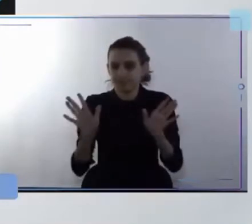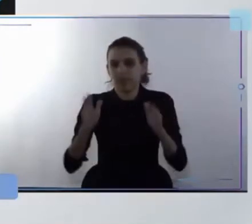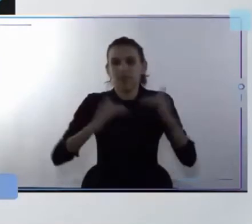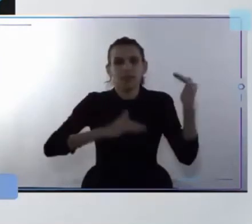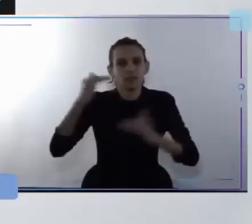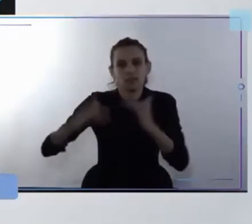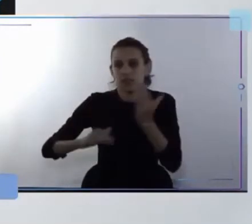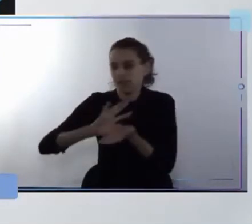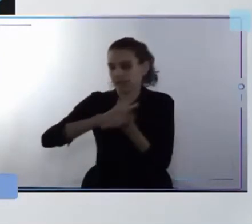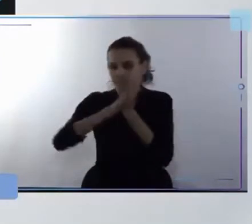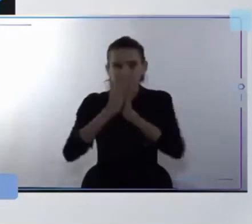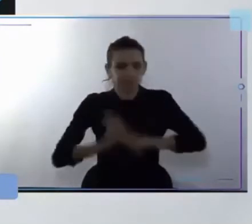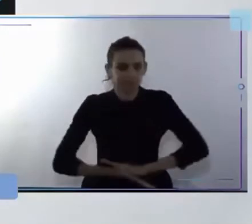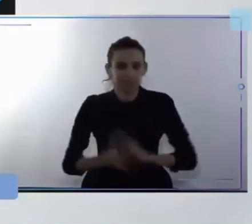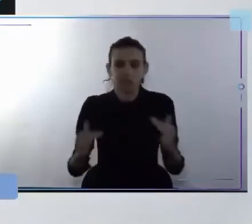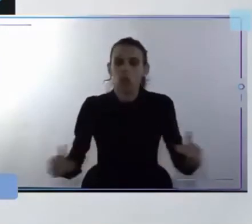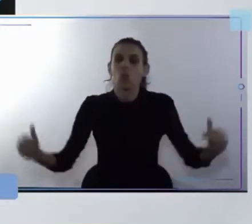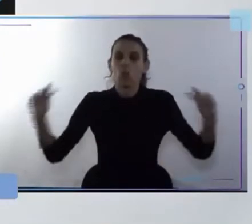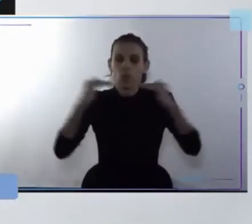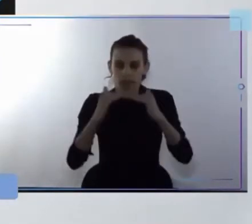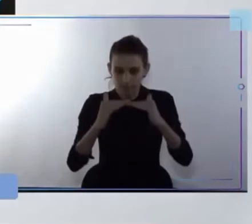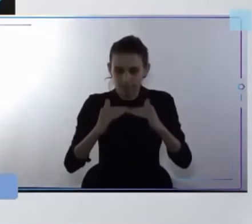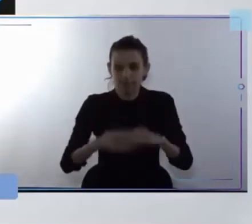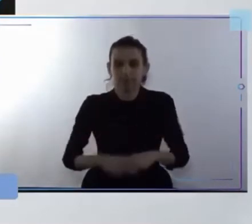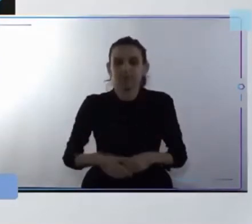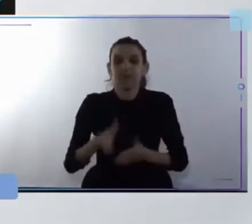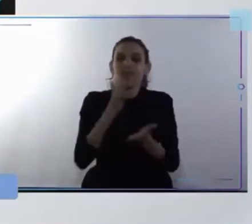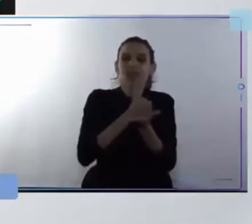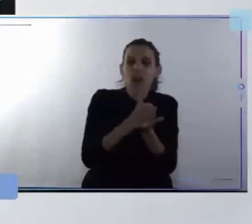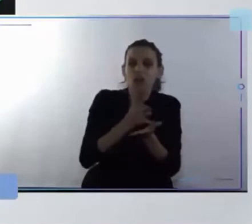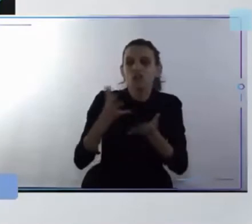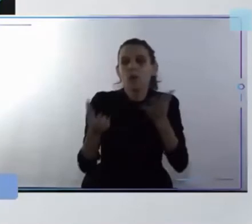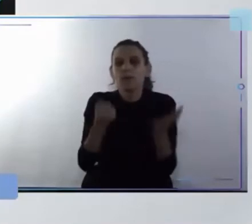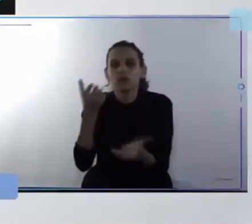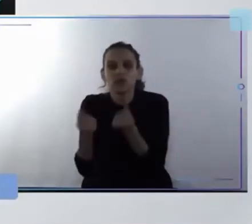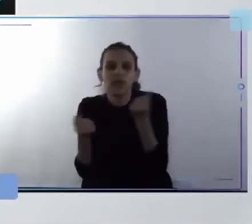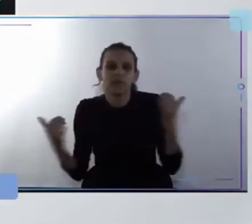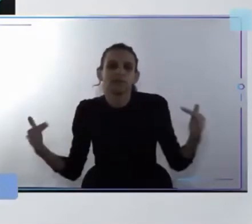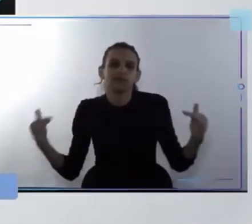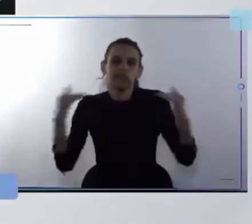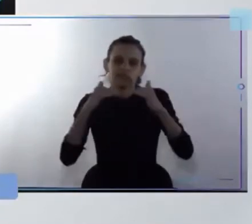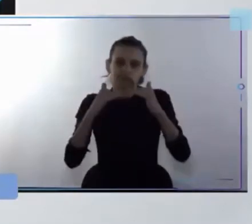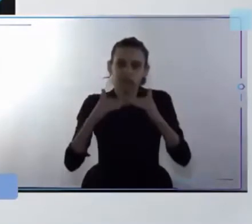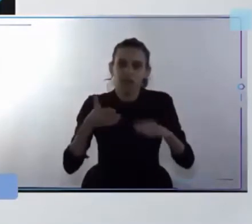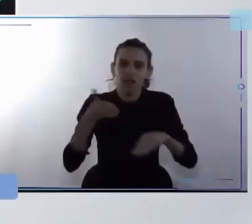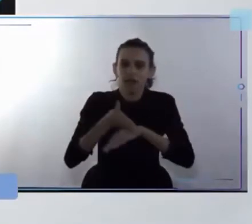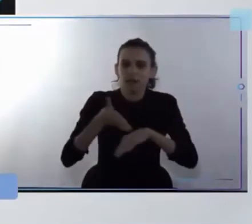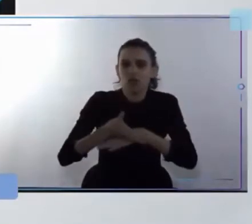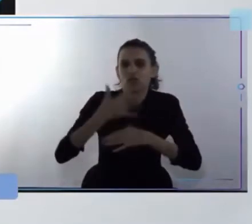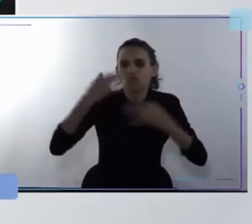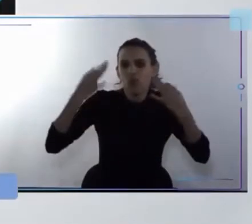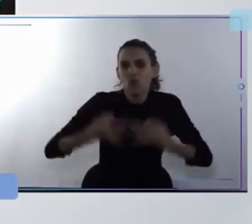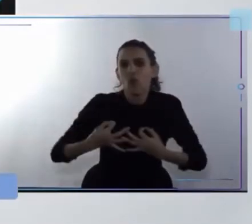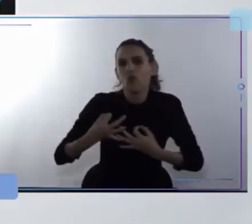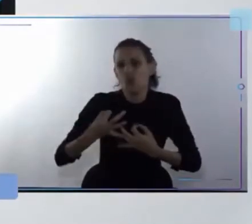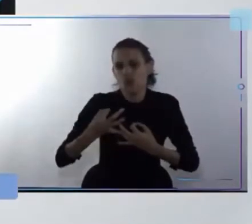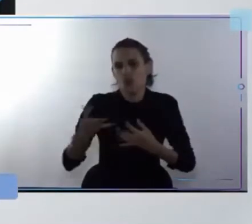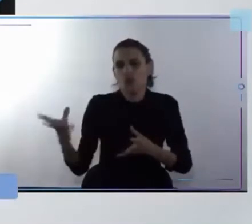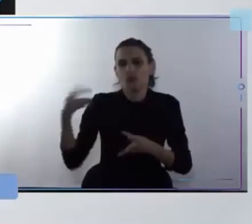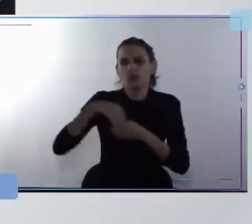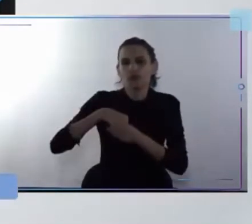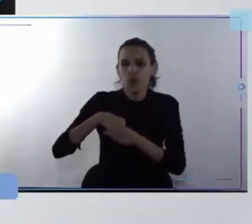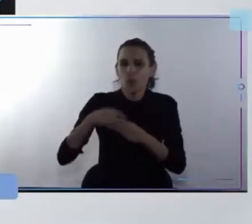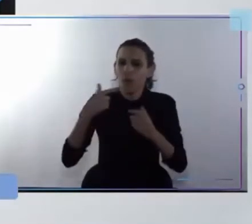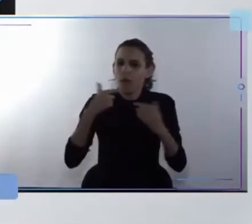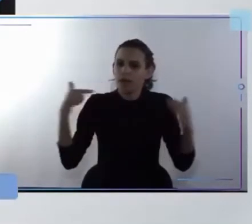que garantice la igualdad de derechos oportunidades y acceso seguro e inclusivo a la ciudad y a su tejido